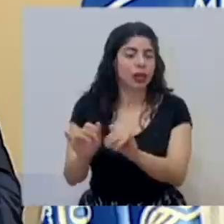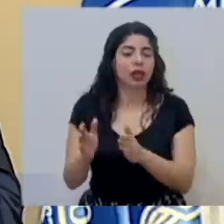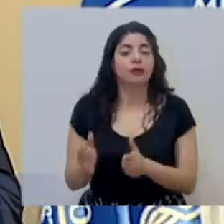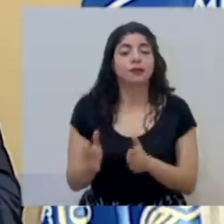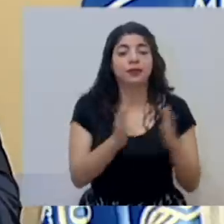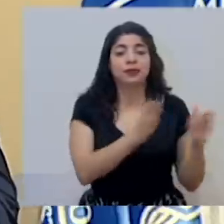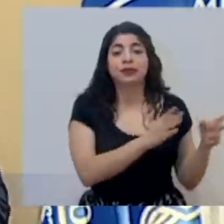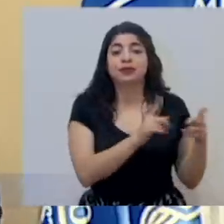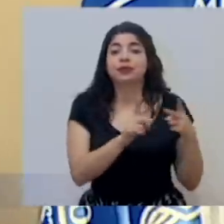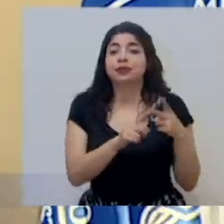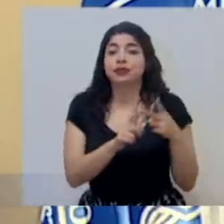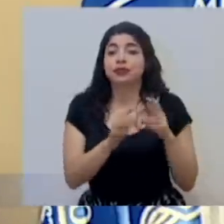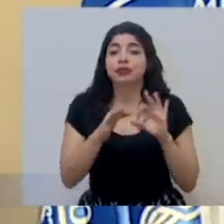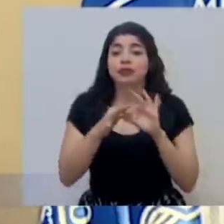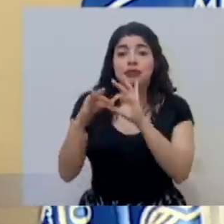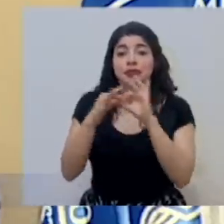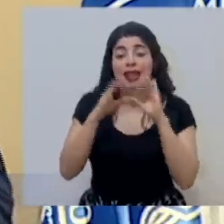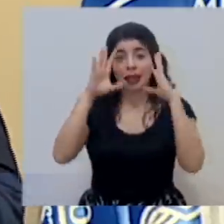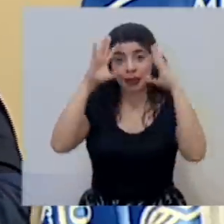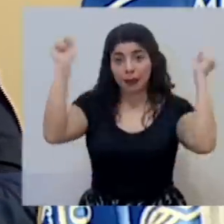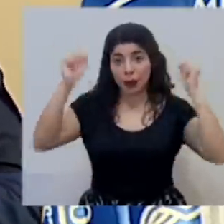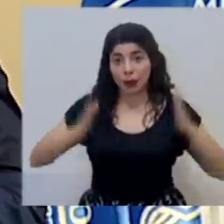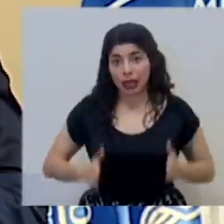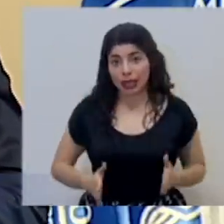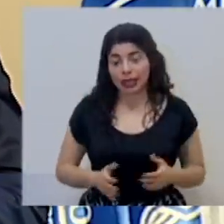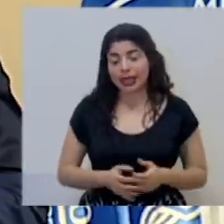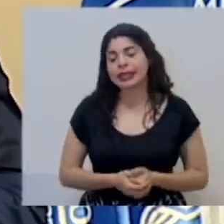materia de las relaciones diplomáticas,